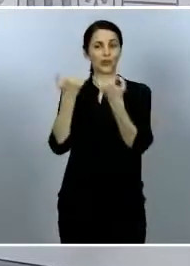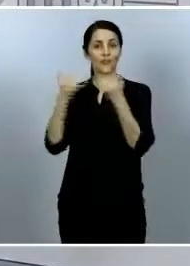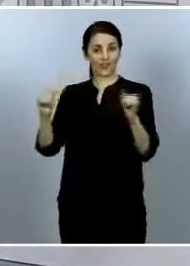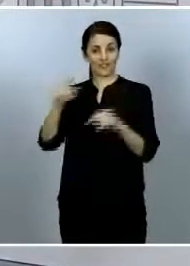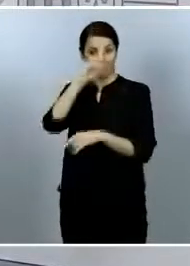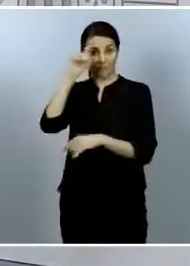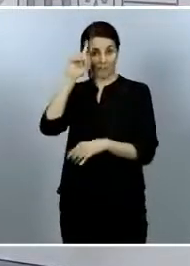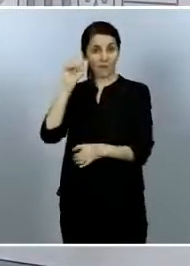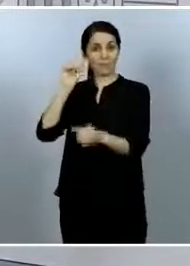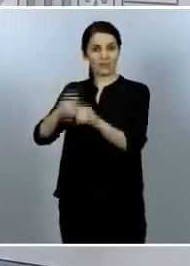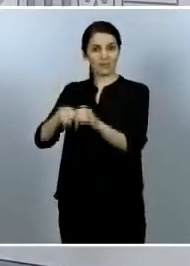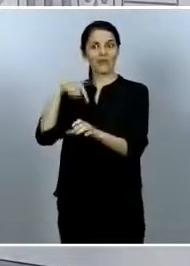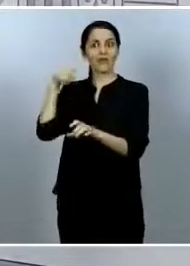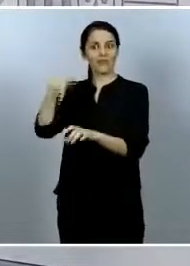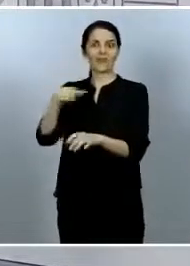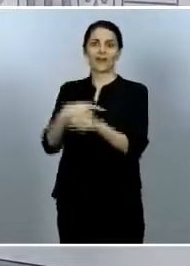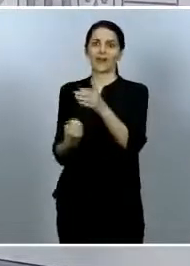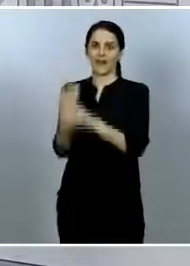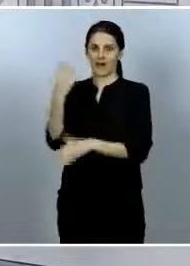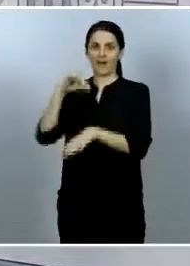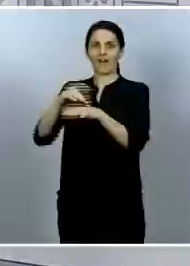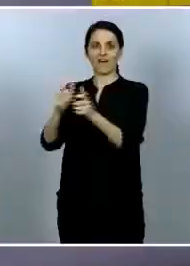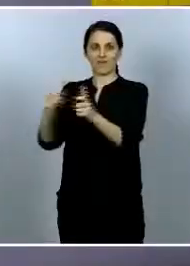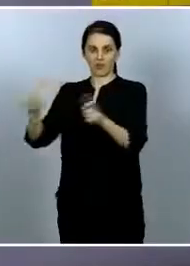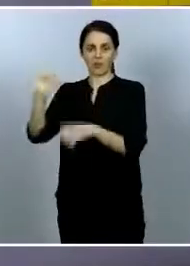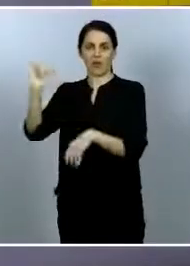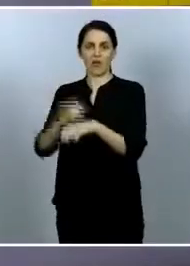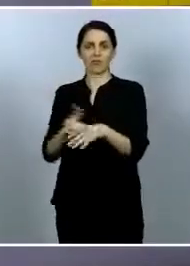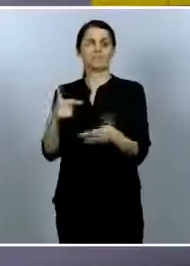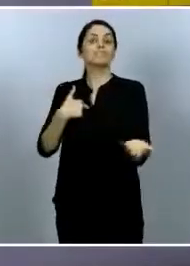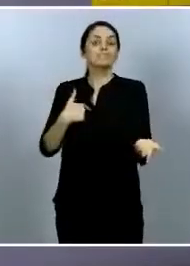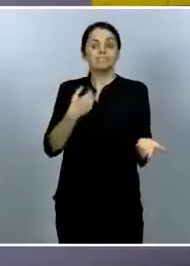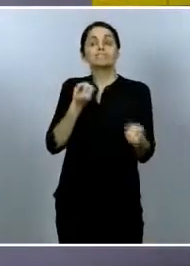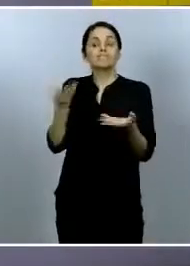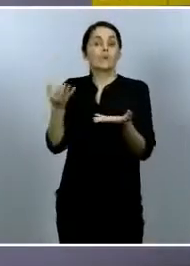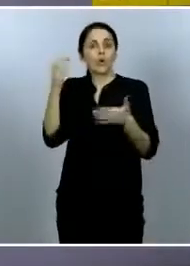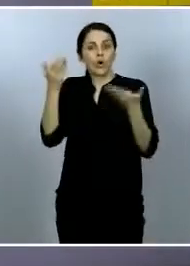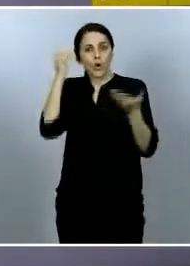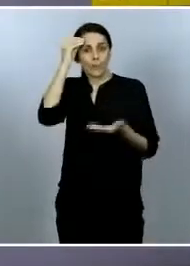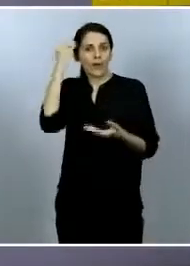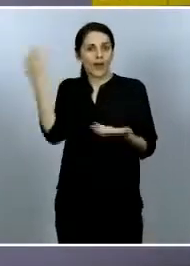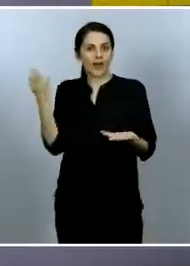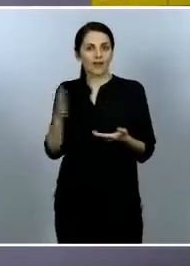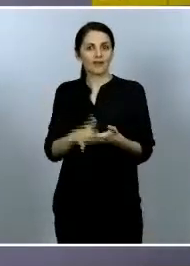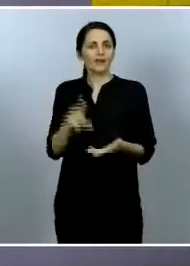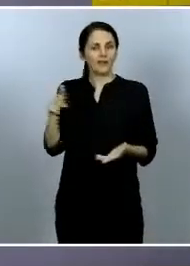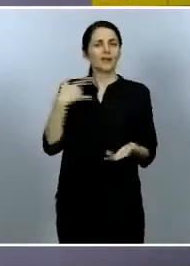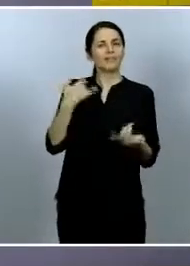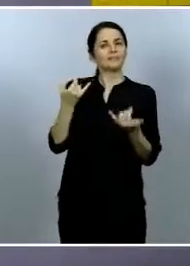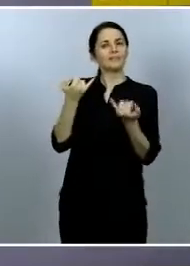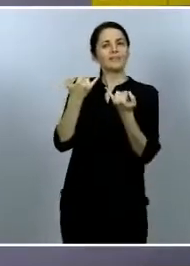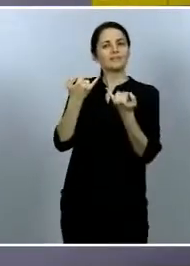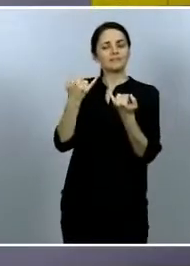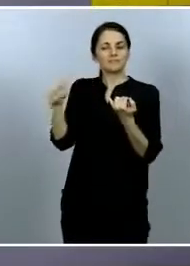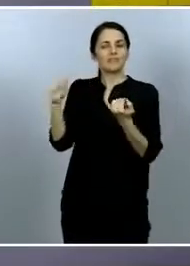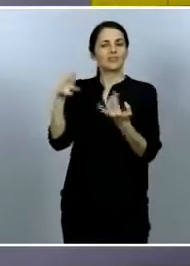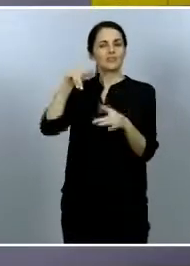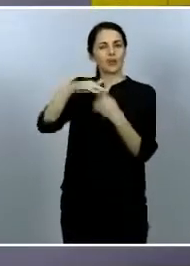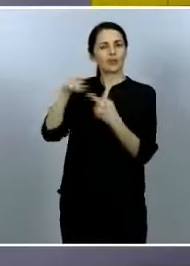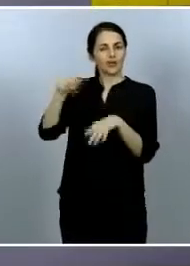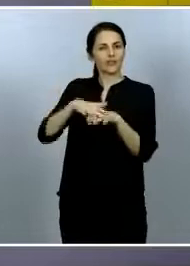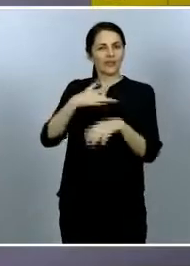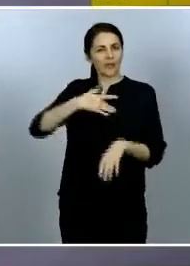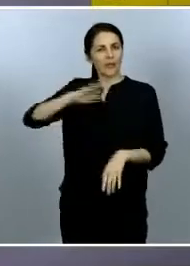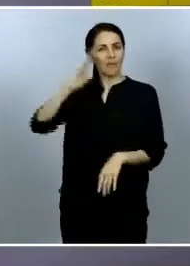actitudes deberían estar sancionadas con mayor dureza que los casos detectados en la población general? Sobre este mismo asunto, otros medios preguntan si